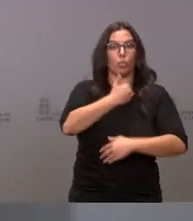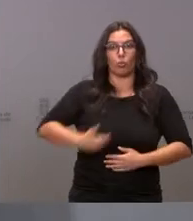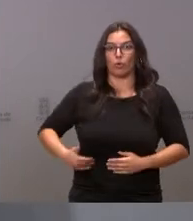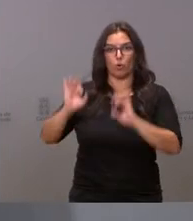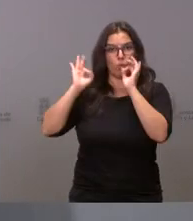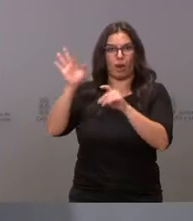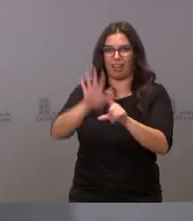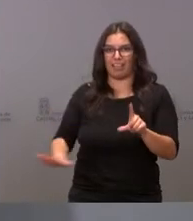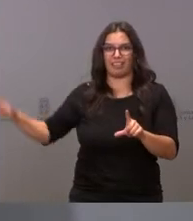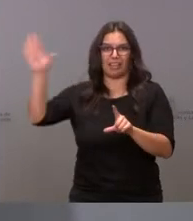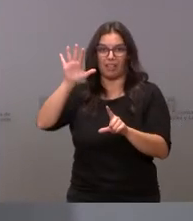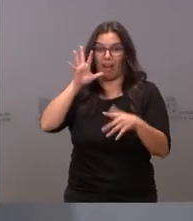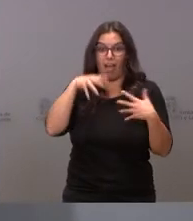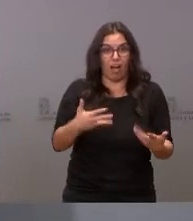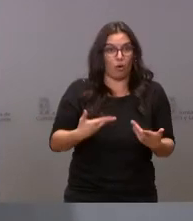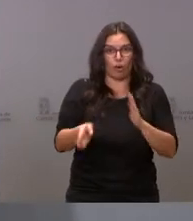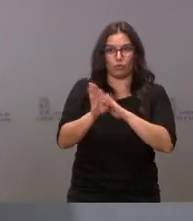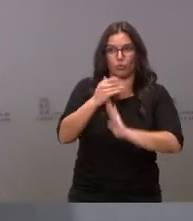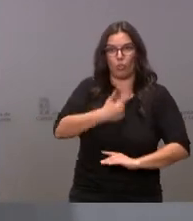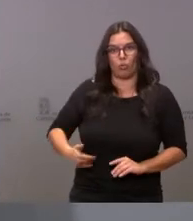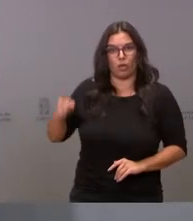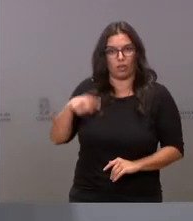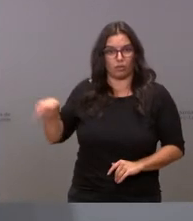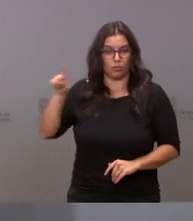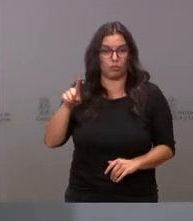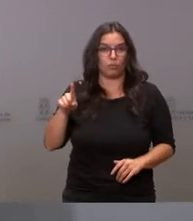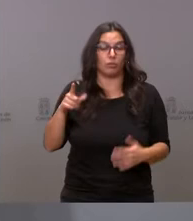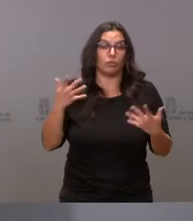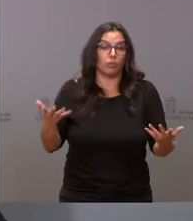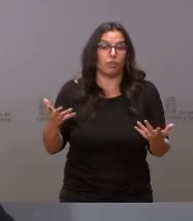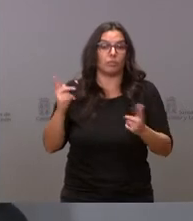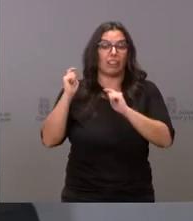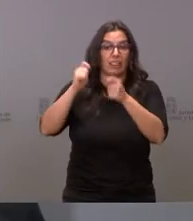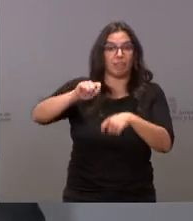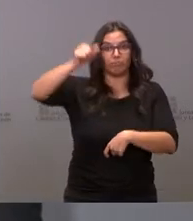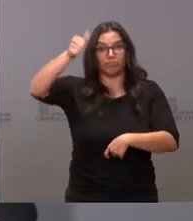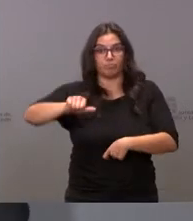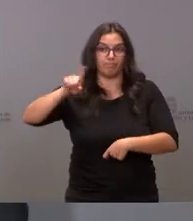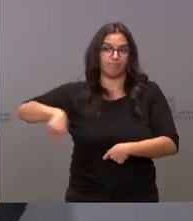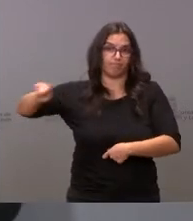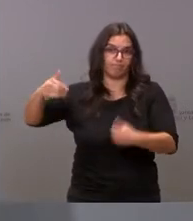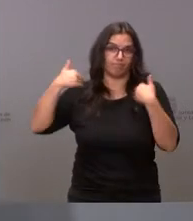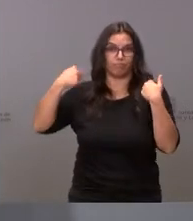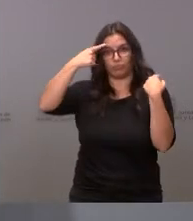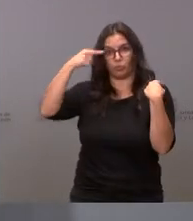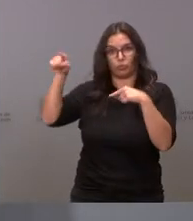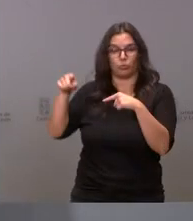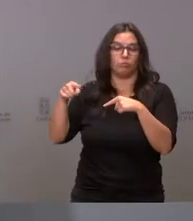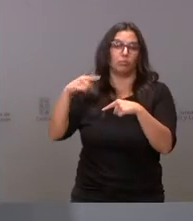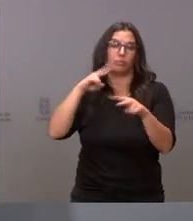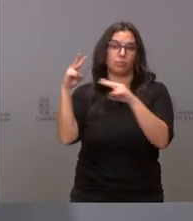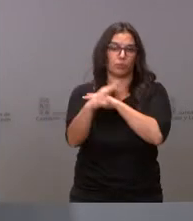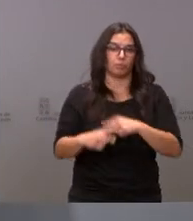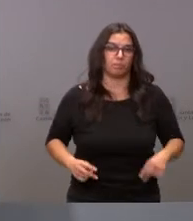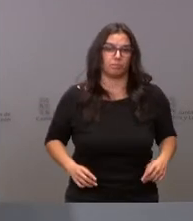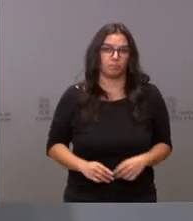estatal y, finalmente, respecto a la suspensión de plazos, por tanto, es al organismo público al que corresponde resolver.